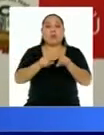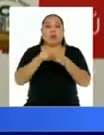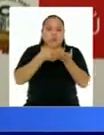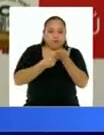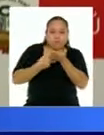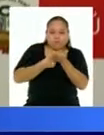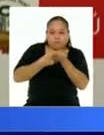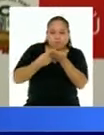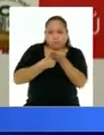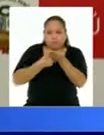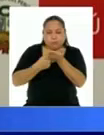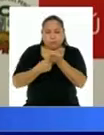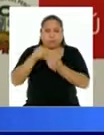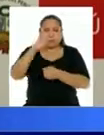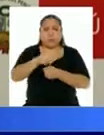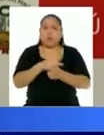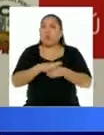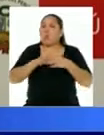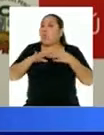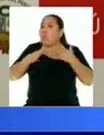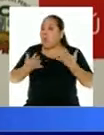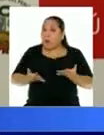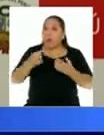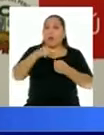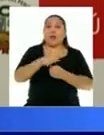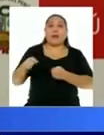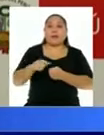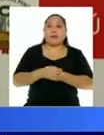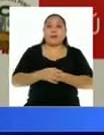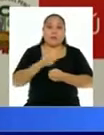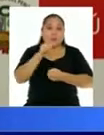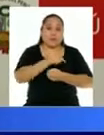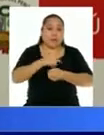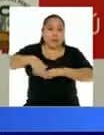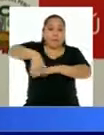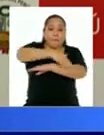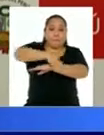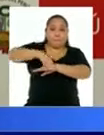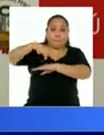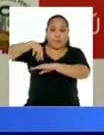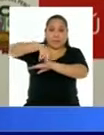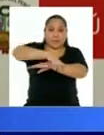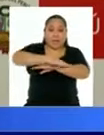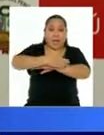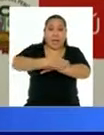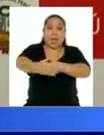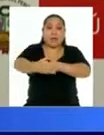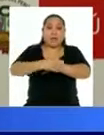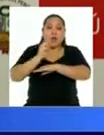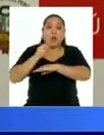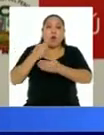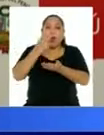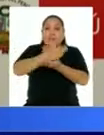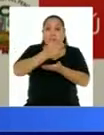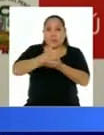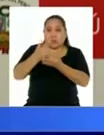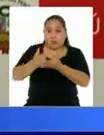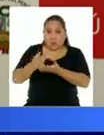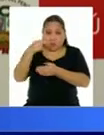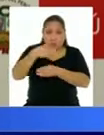coordinando que en el caso no exista ninguna de las dos alternativas, vereda ancha o estacionamiento al frente.